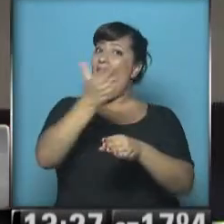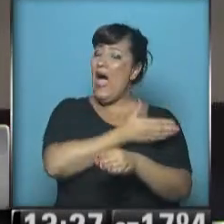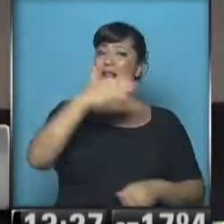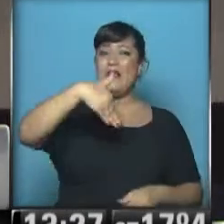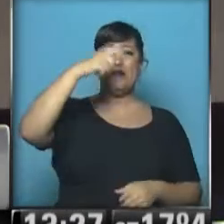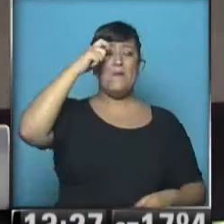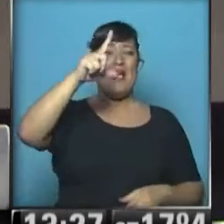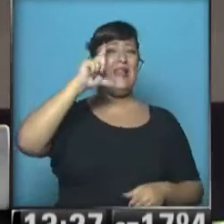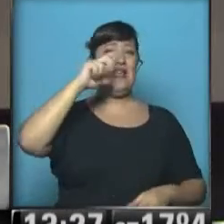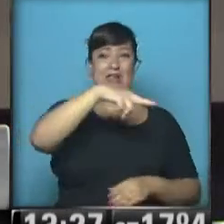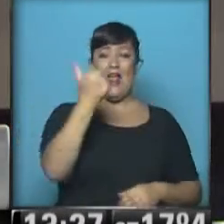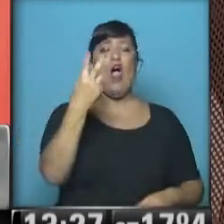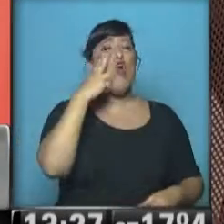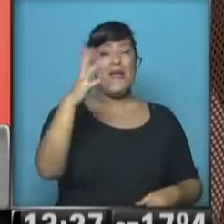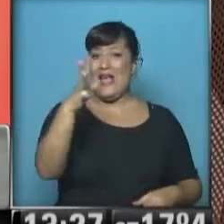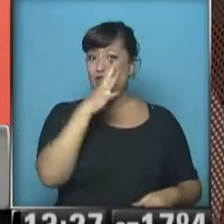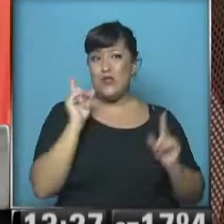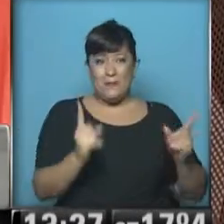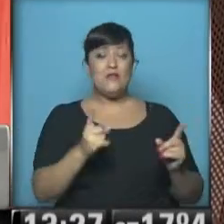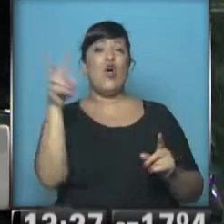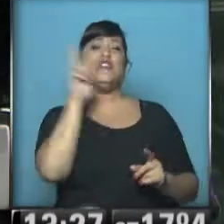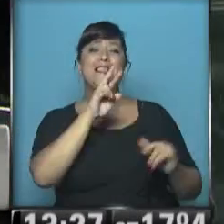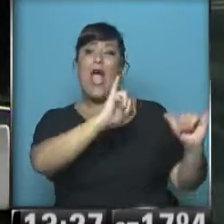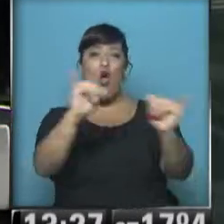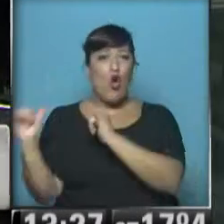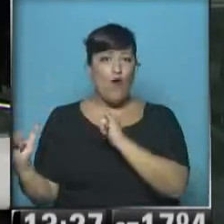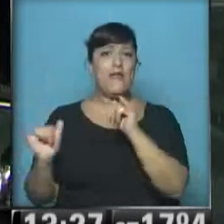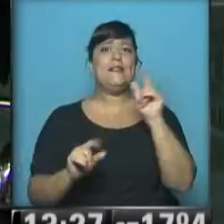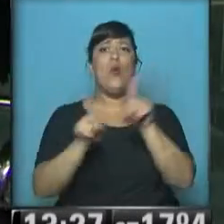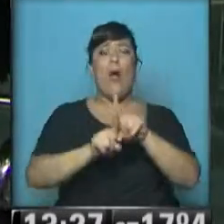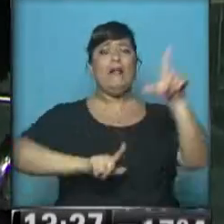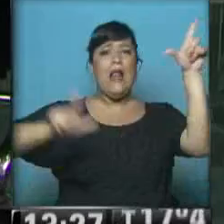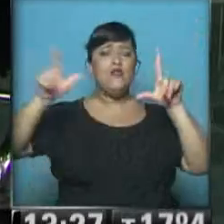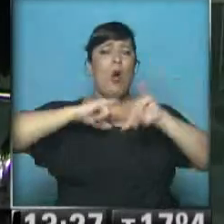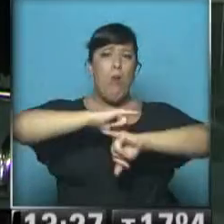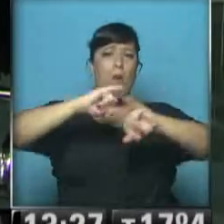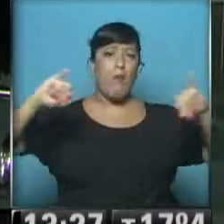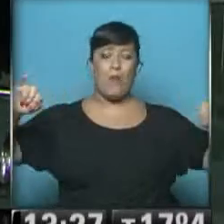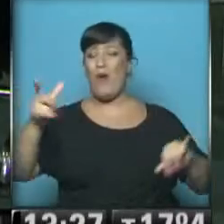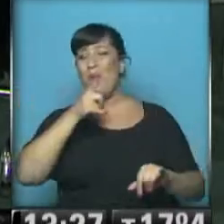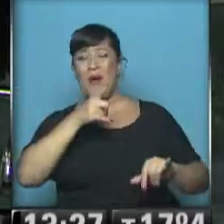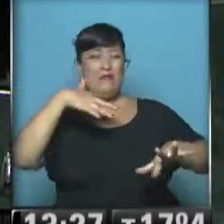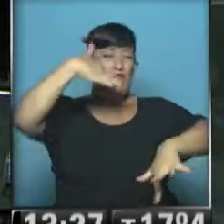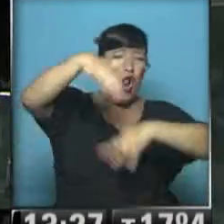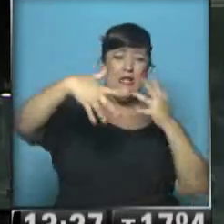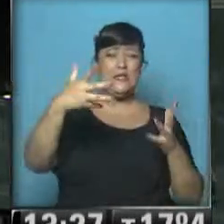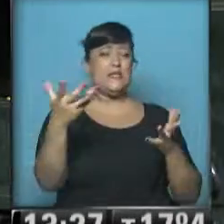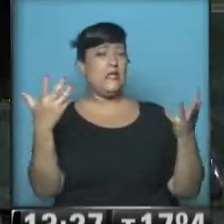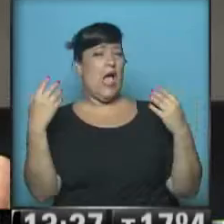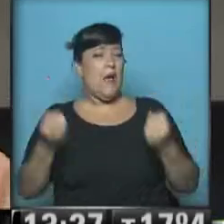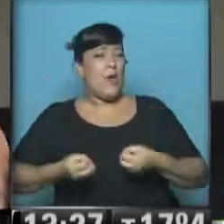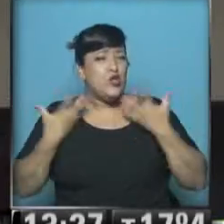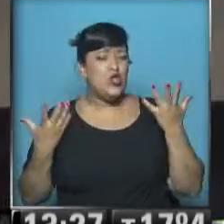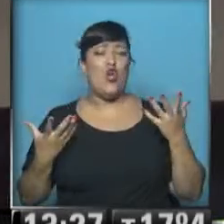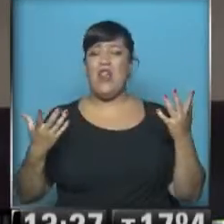Melina, justamente por eso. chicas muy jóvenes. Sí, sí, entonces me parece que la violencia mediática, la violencia emocional, la violencia